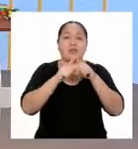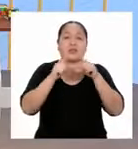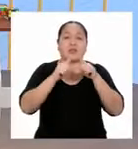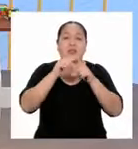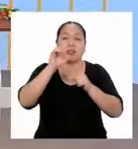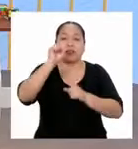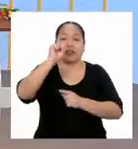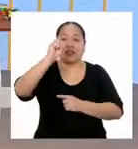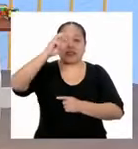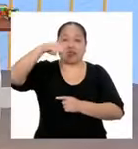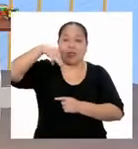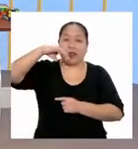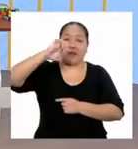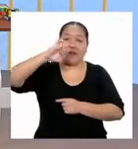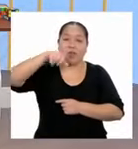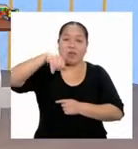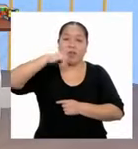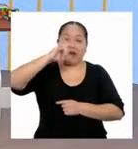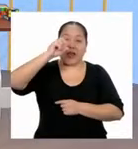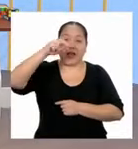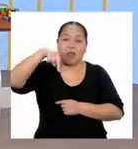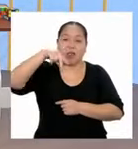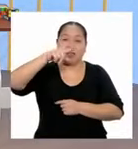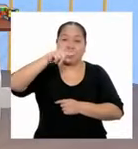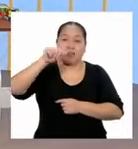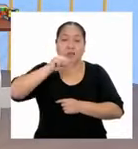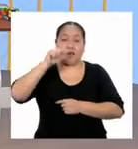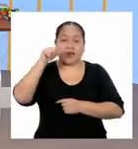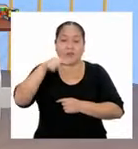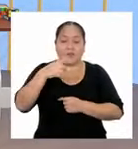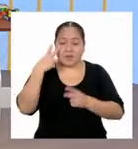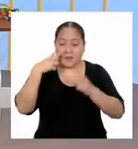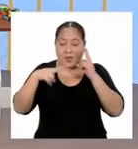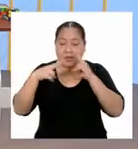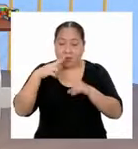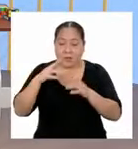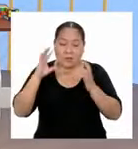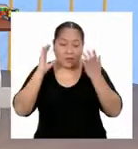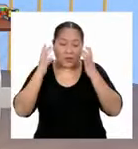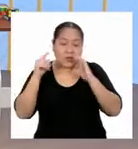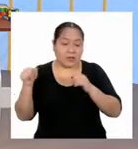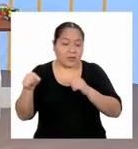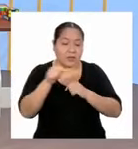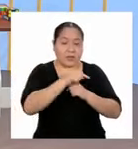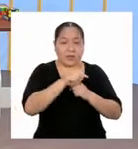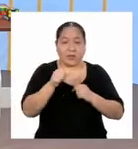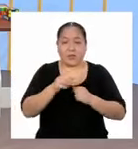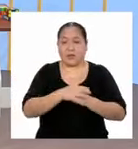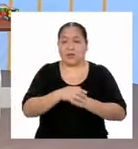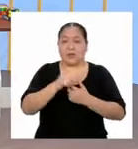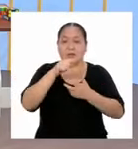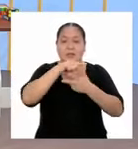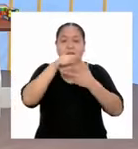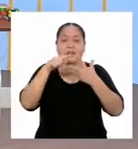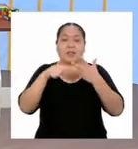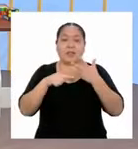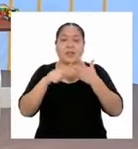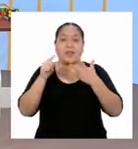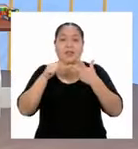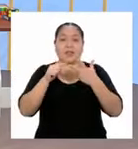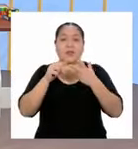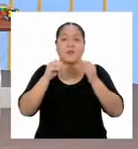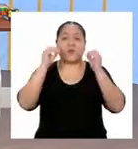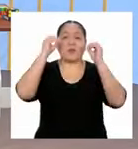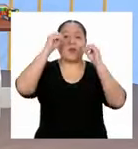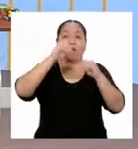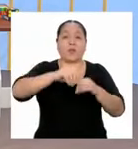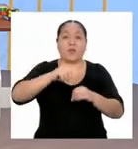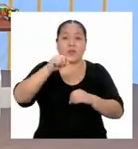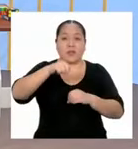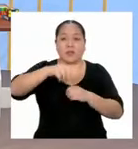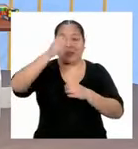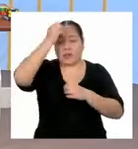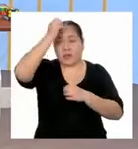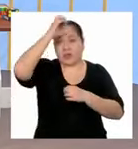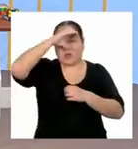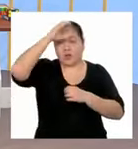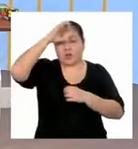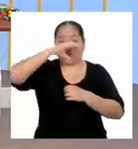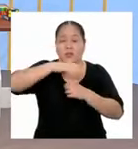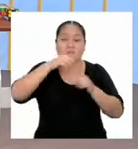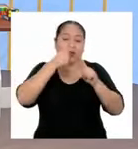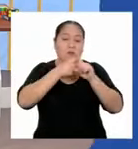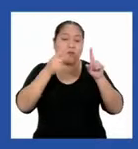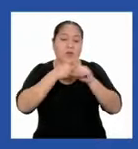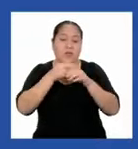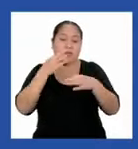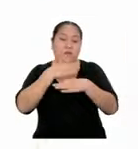Reconocimos figuras semejantes gracias a los tres criterios y vimos cómo podemos aplicar estos conocimientos a distintas situaciones